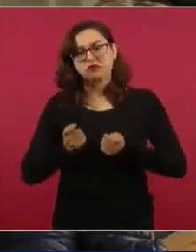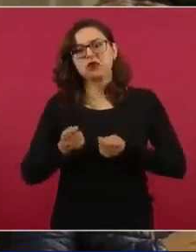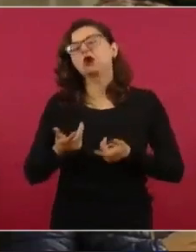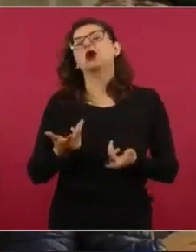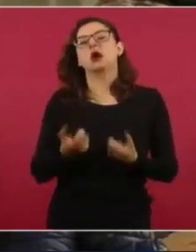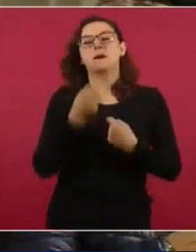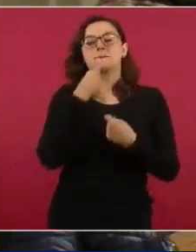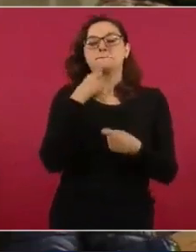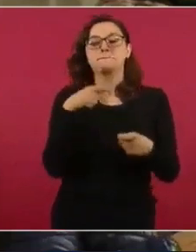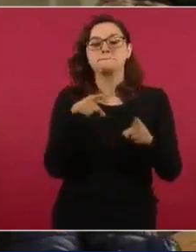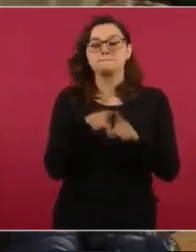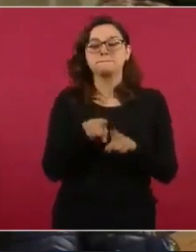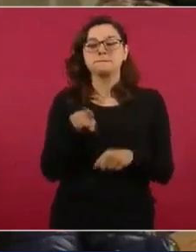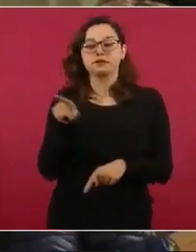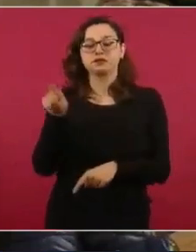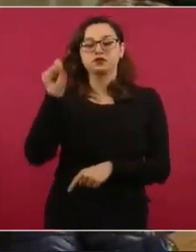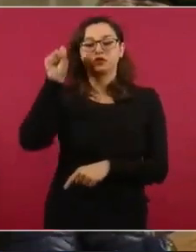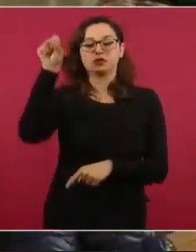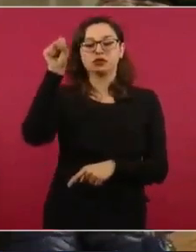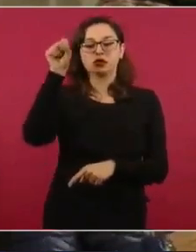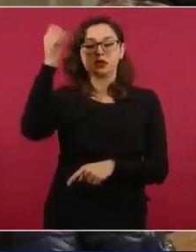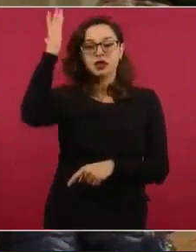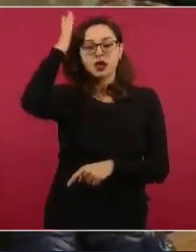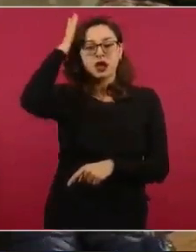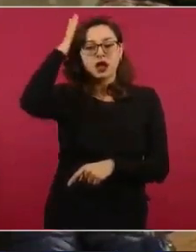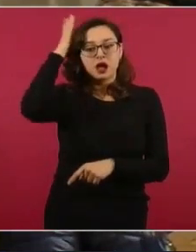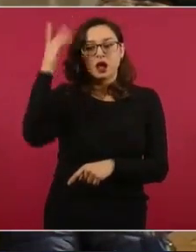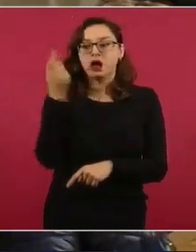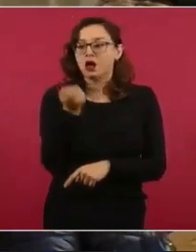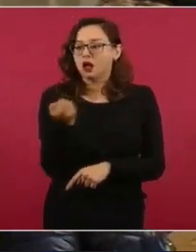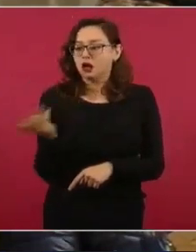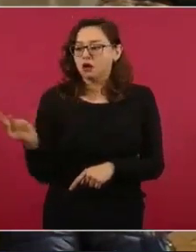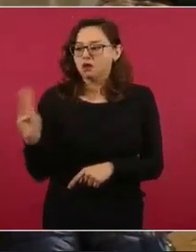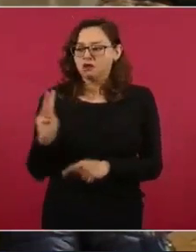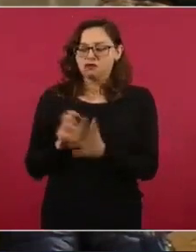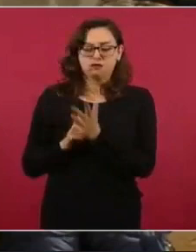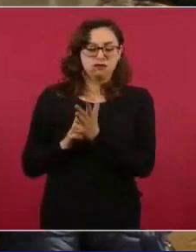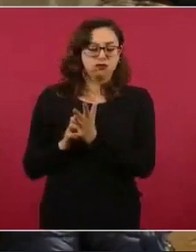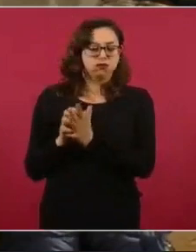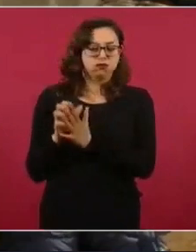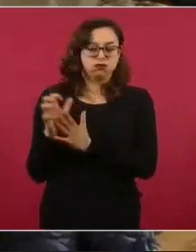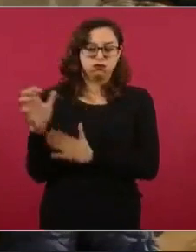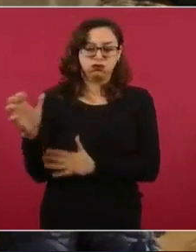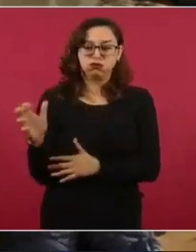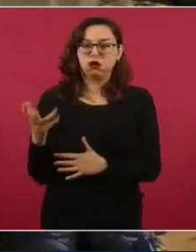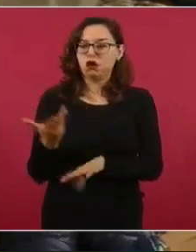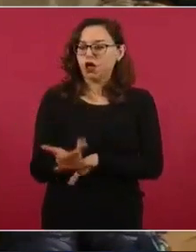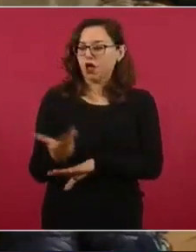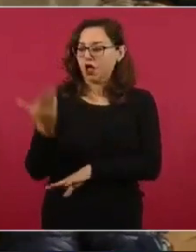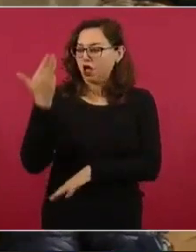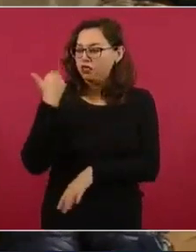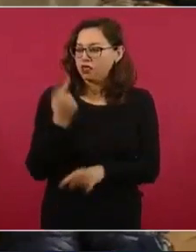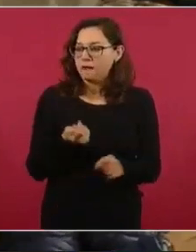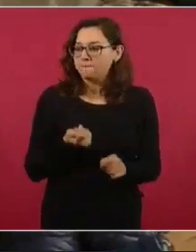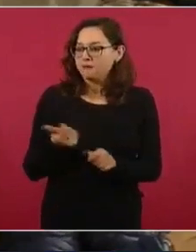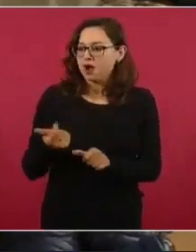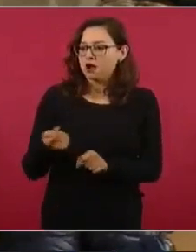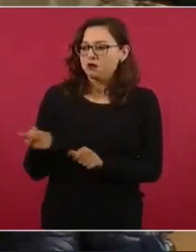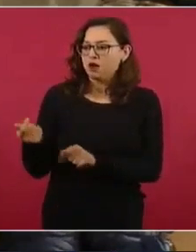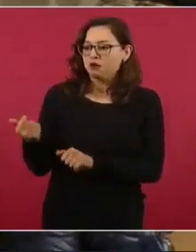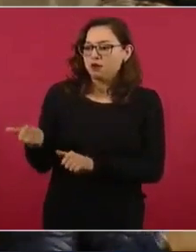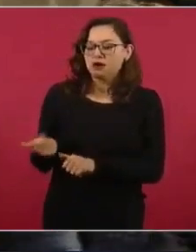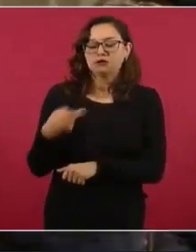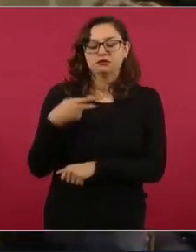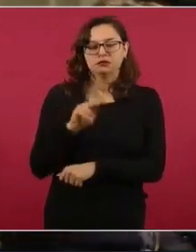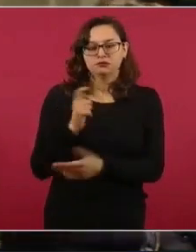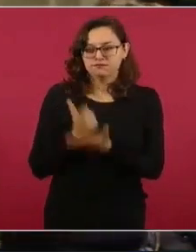sindicato ferrocarrilero. Se trata de miles de ferrocarrileros que no fueron liquidados o que fueron